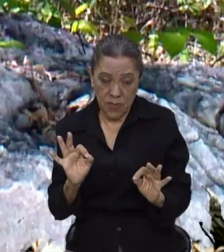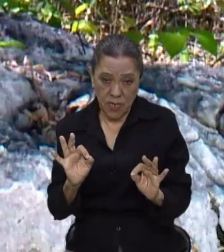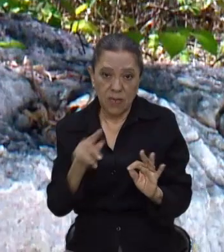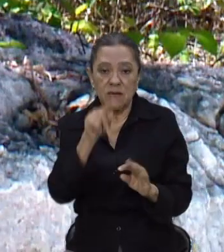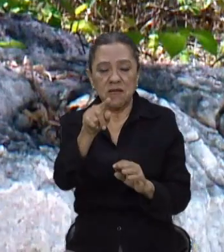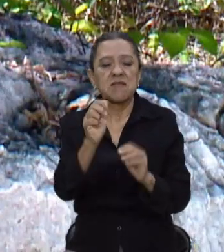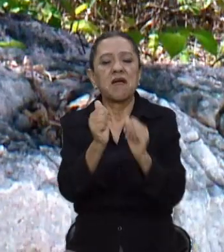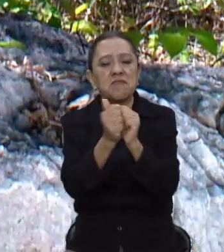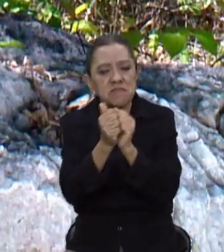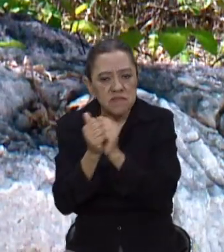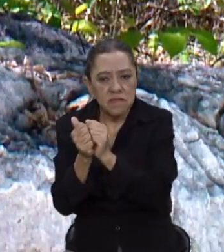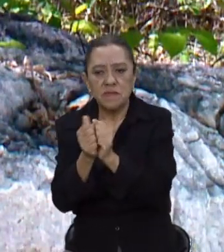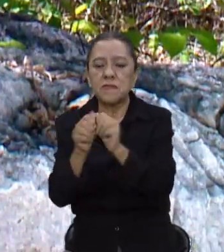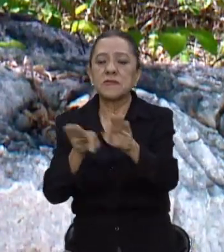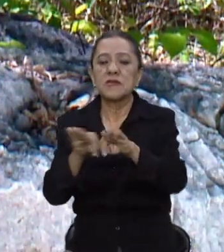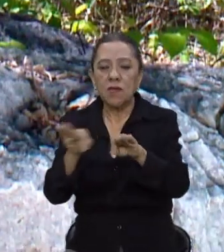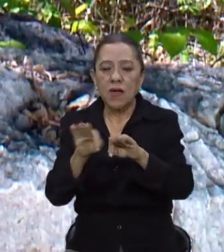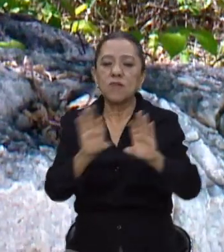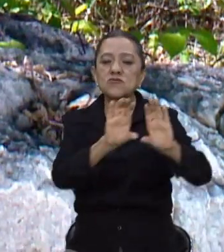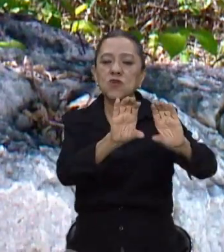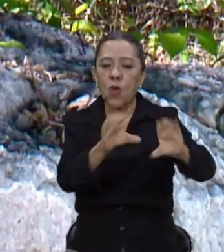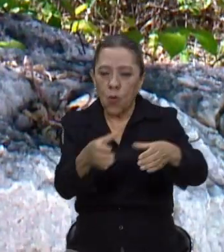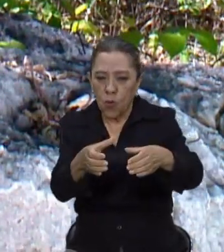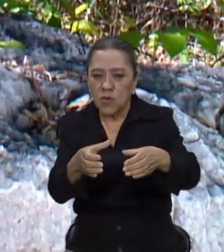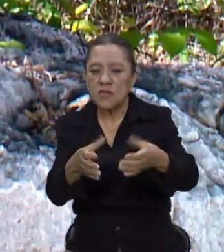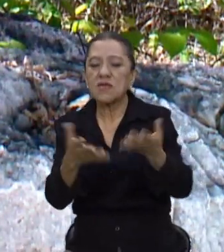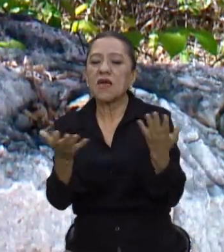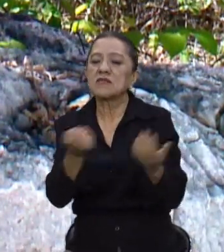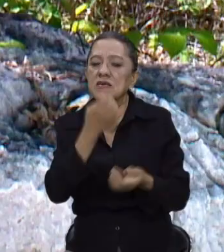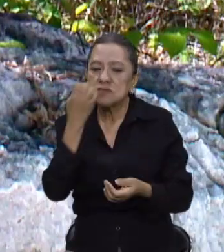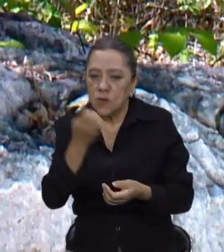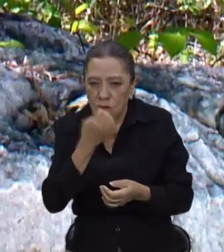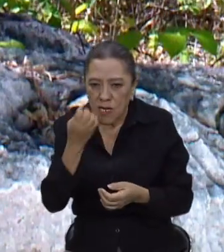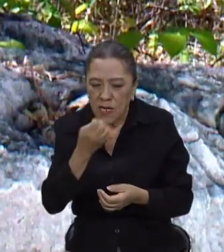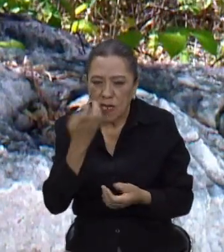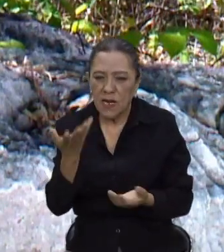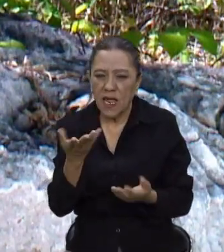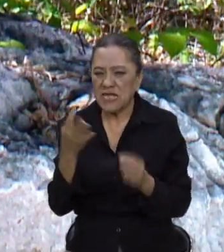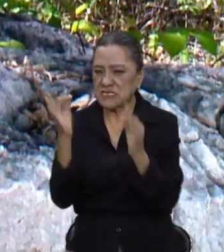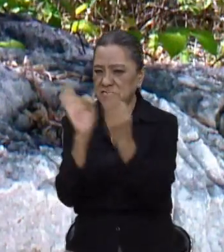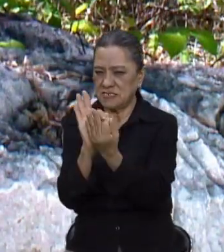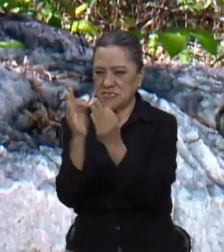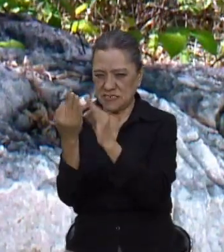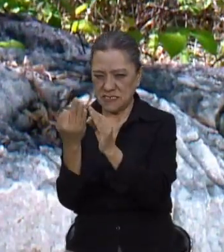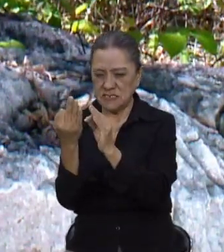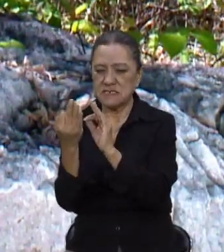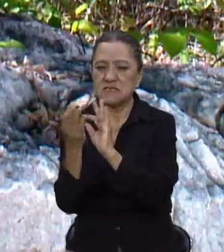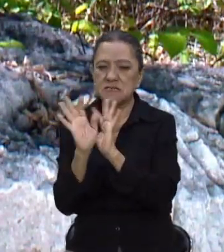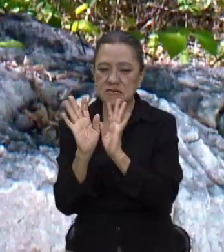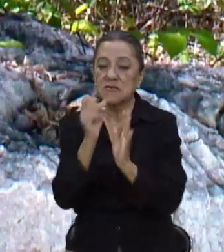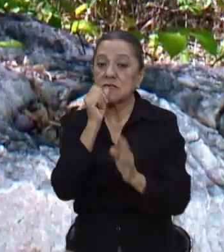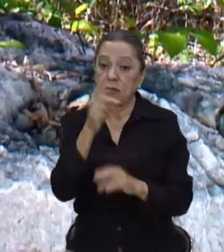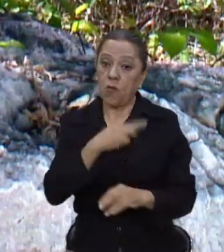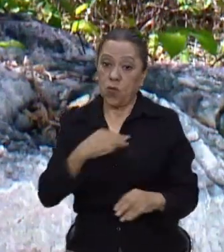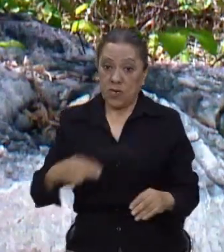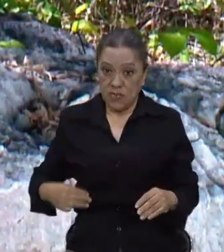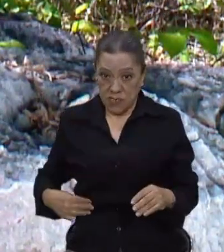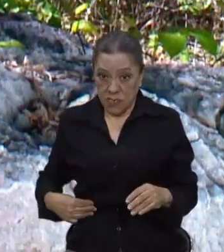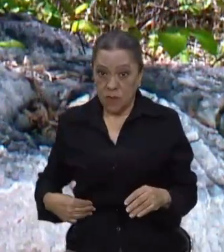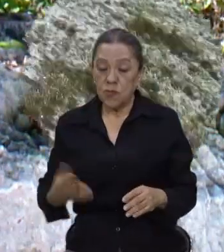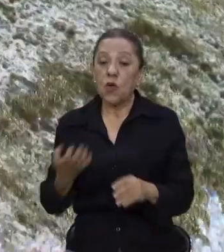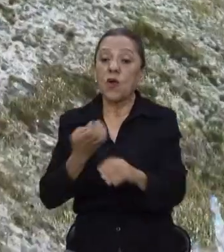Hemos trabajado de la mano, tanto con la comunidad, como las escuelas que se encuentran aledañas, con el